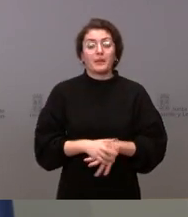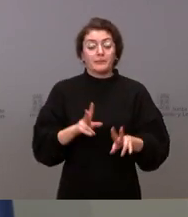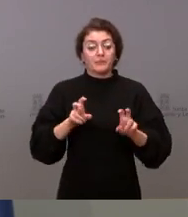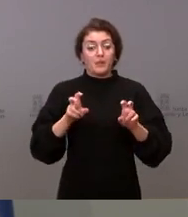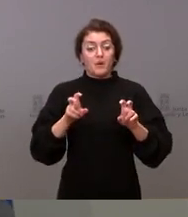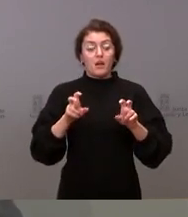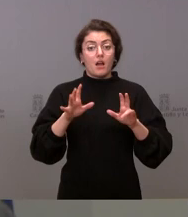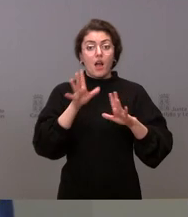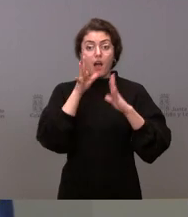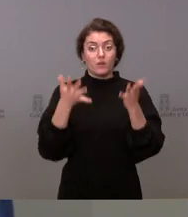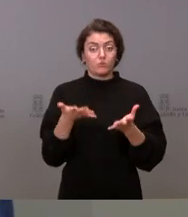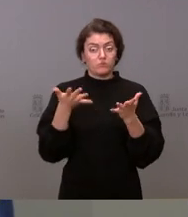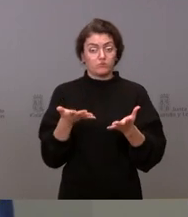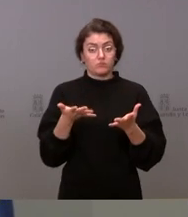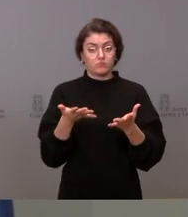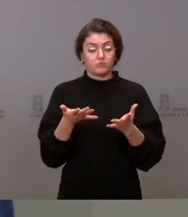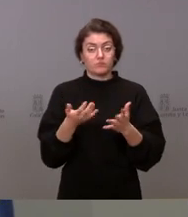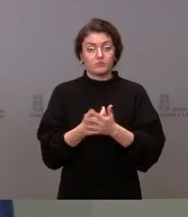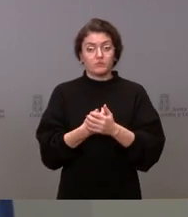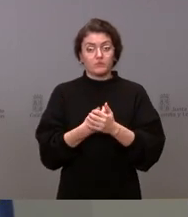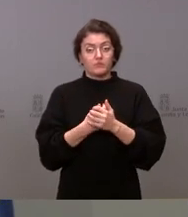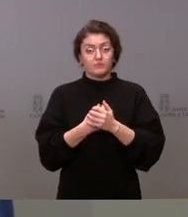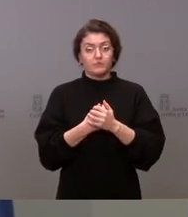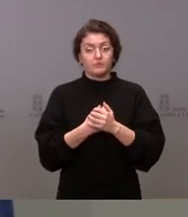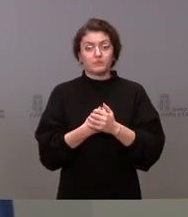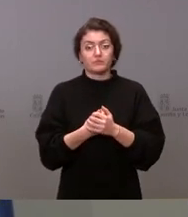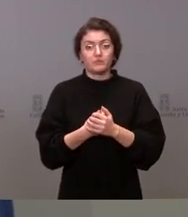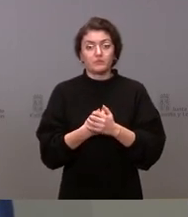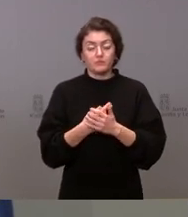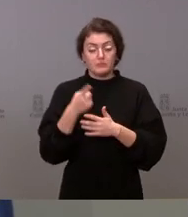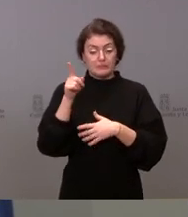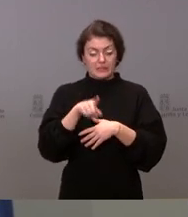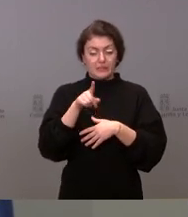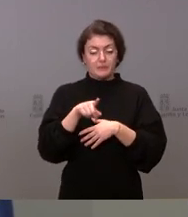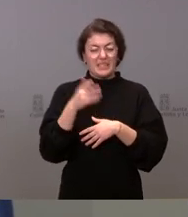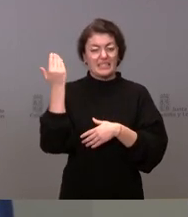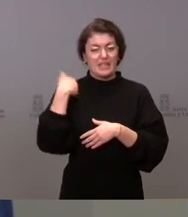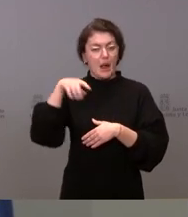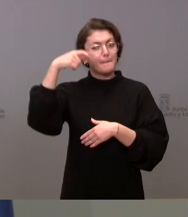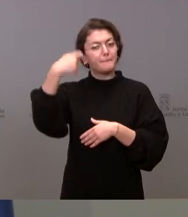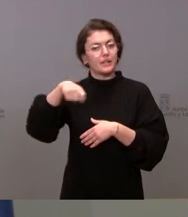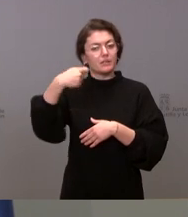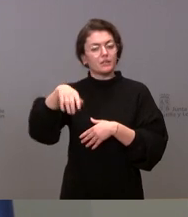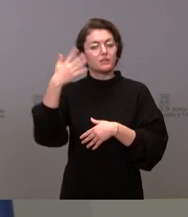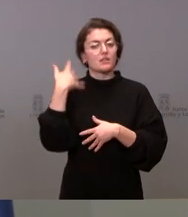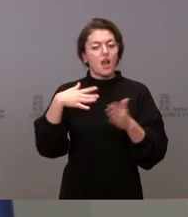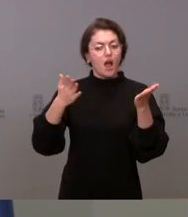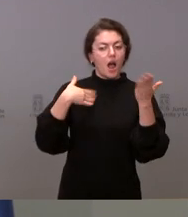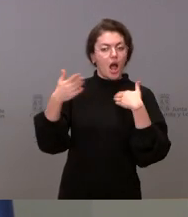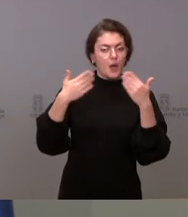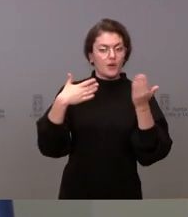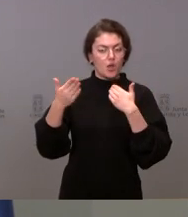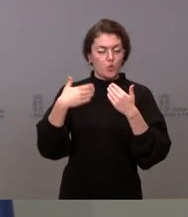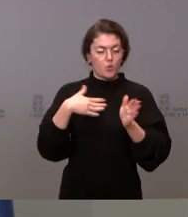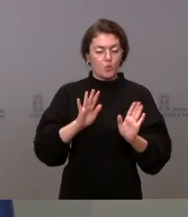también hemos tratado personalmente con el presidente, tengo que